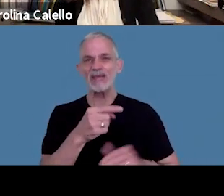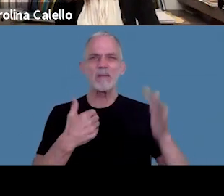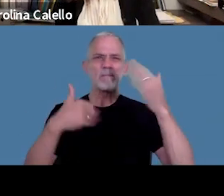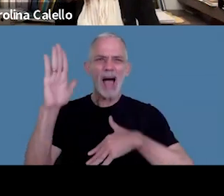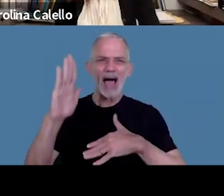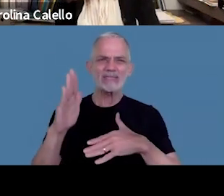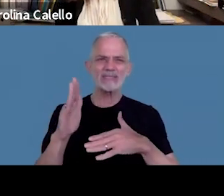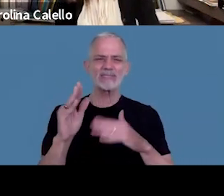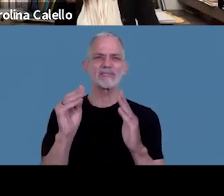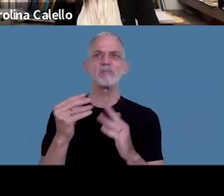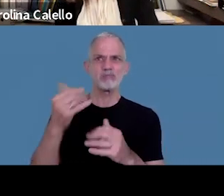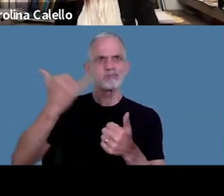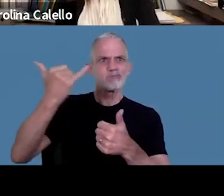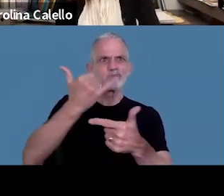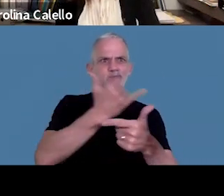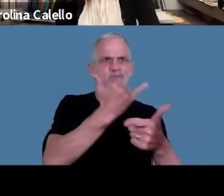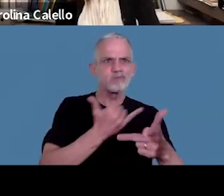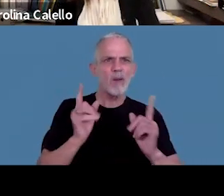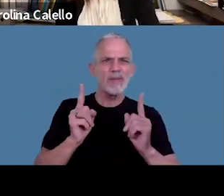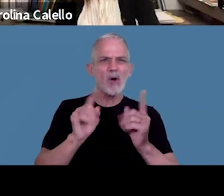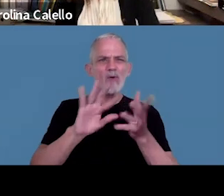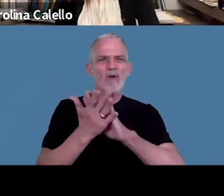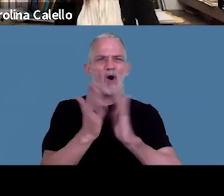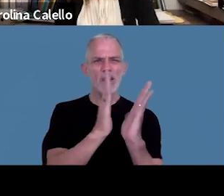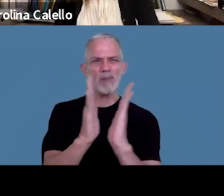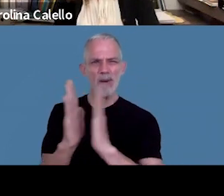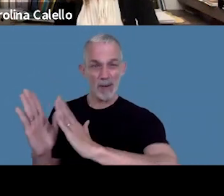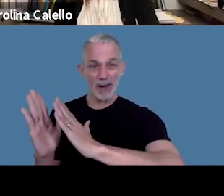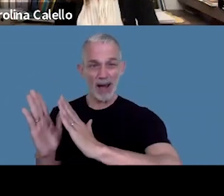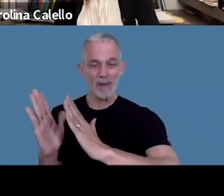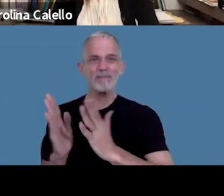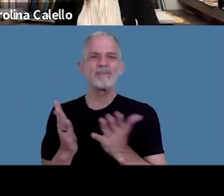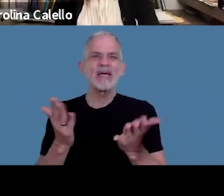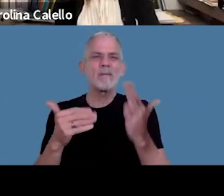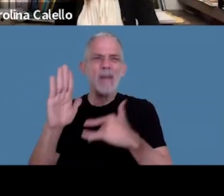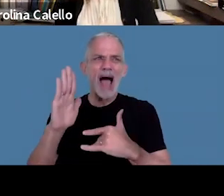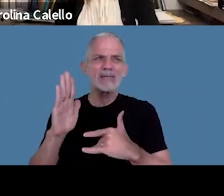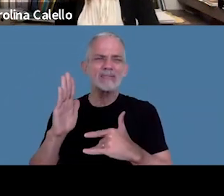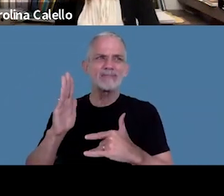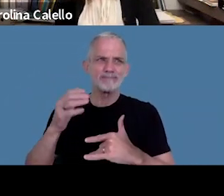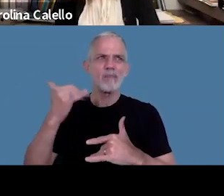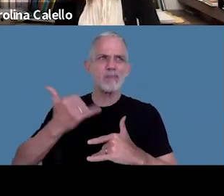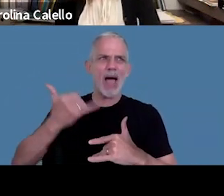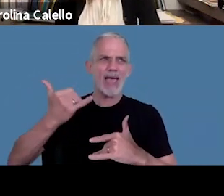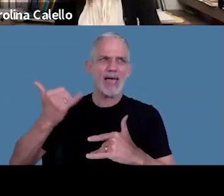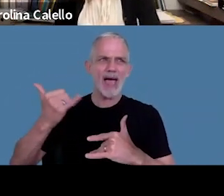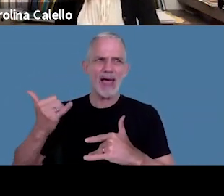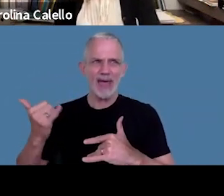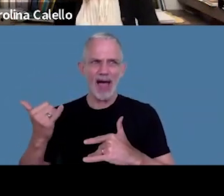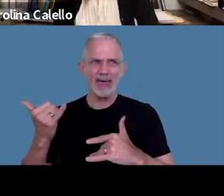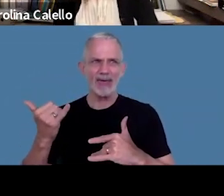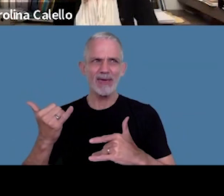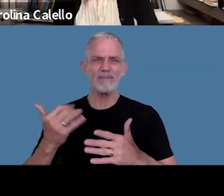antecedentes junto con el procedimiento diría yo que más antecedentes ha generado